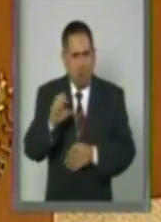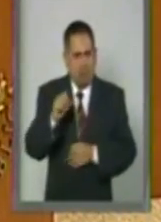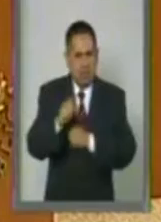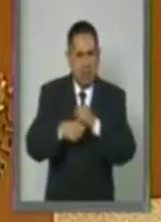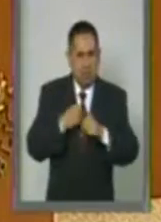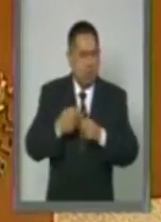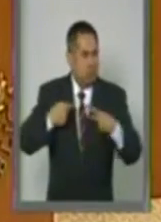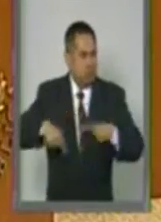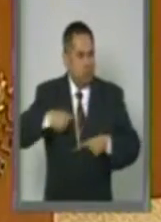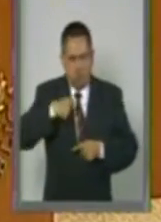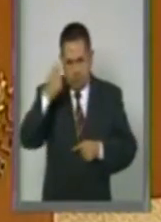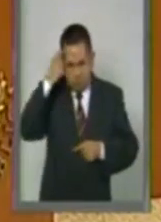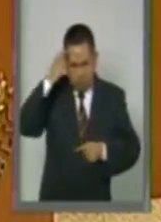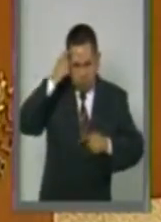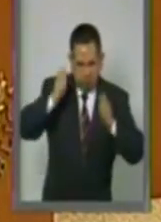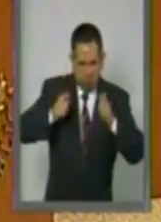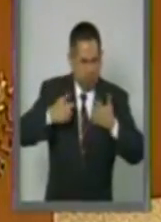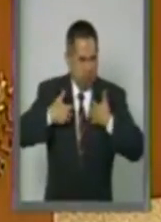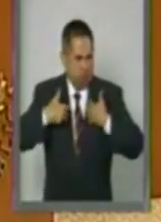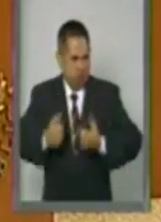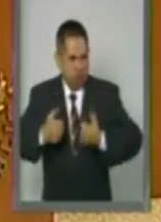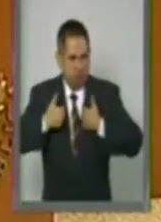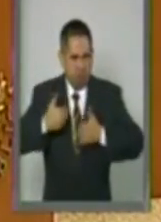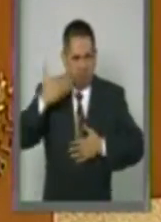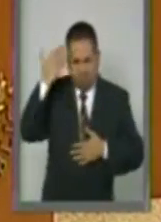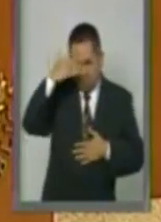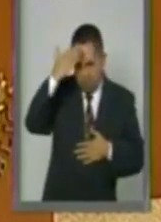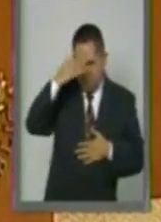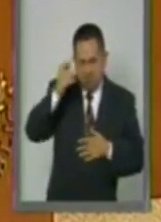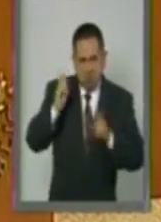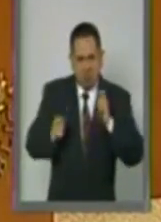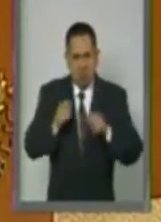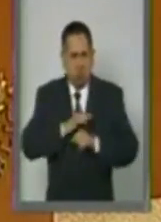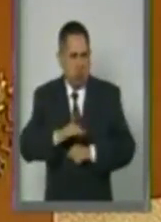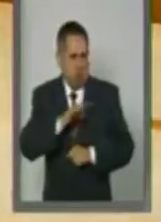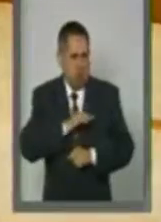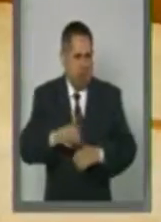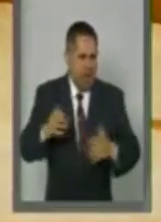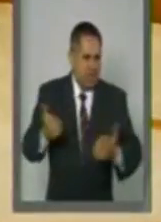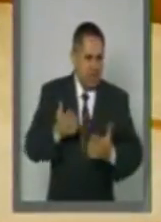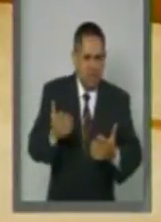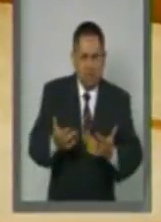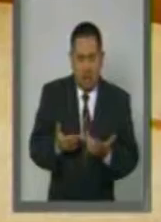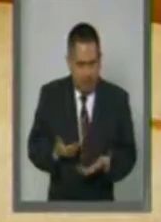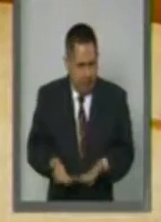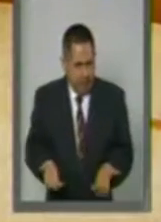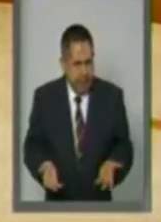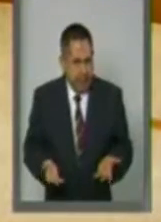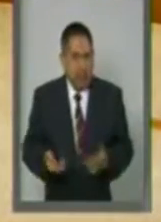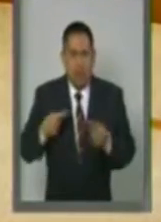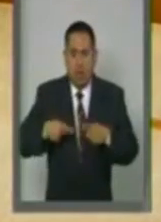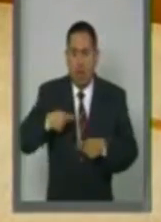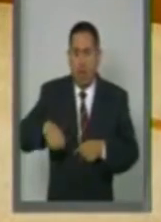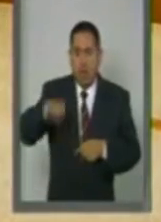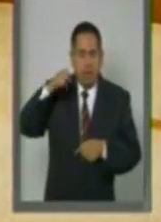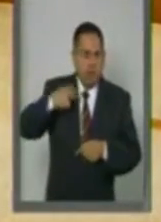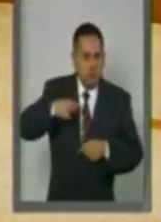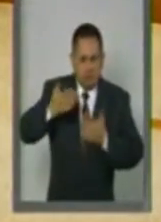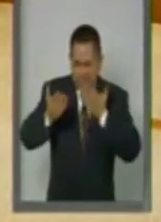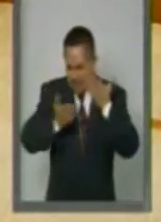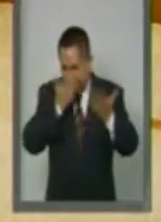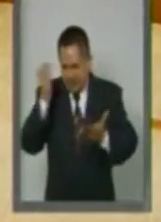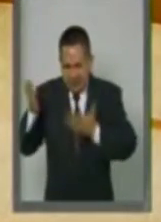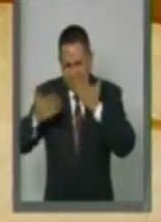en sus facultades, en sus habilidades, en sus capacidades. Hoy la gente se prepara